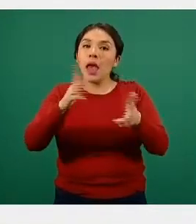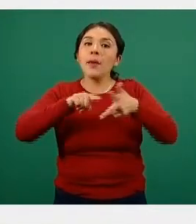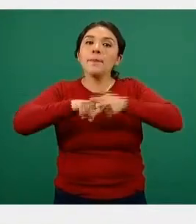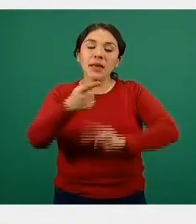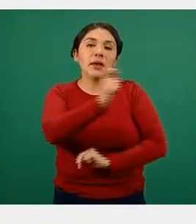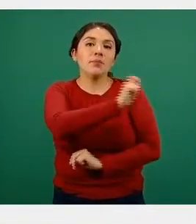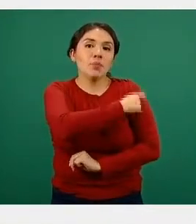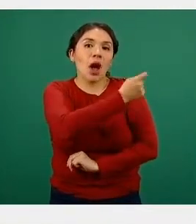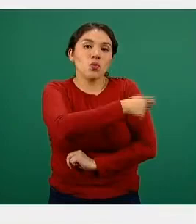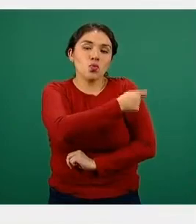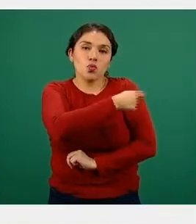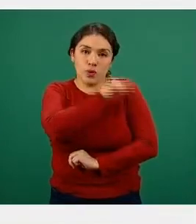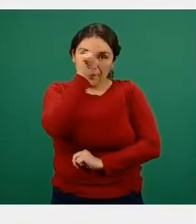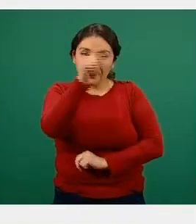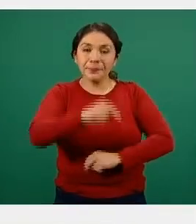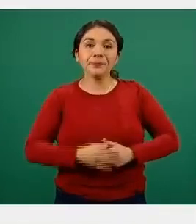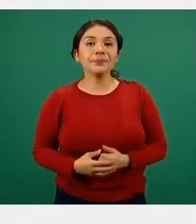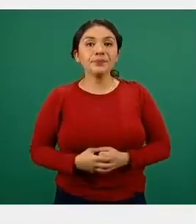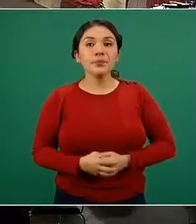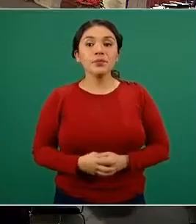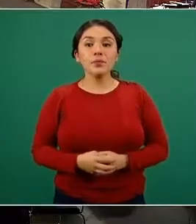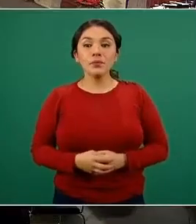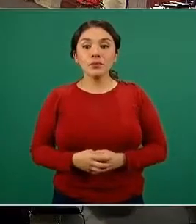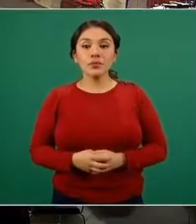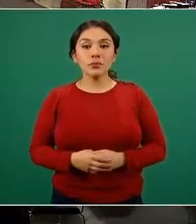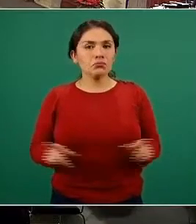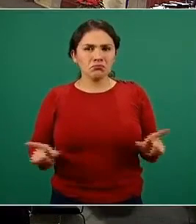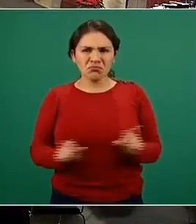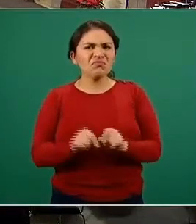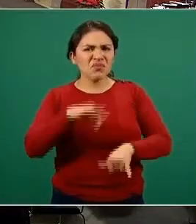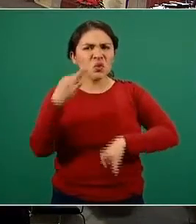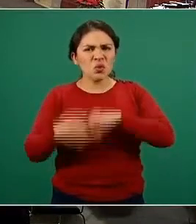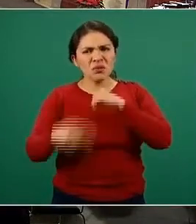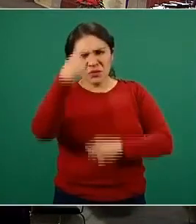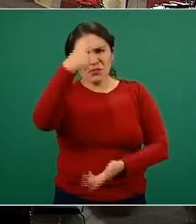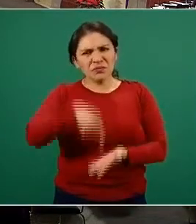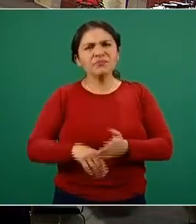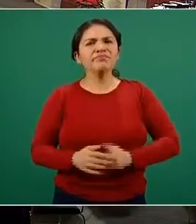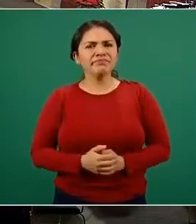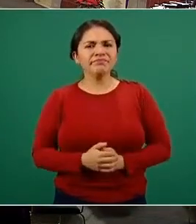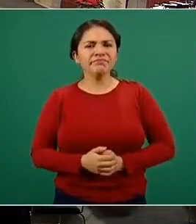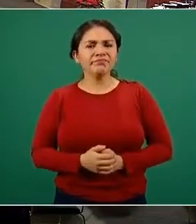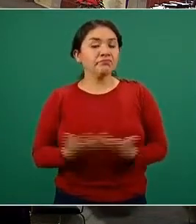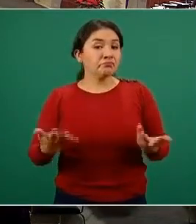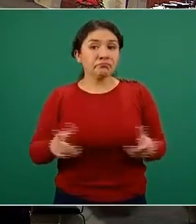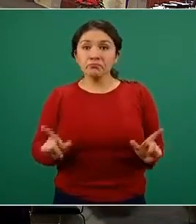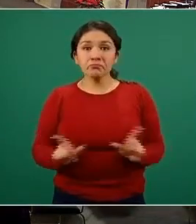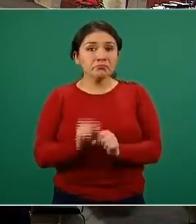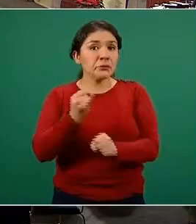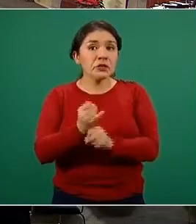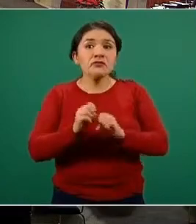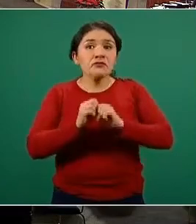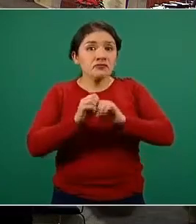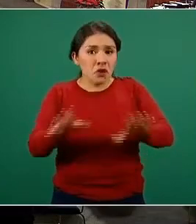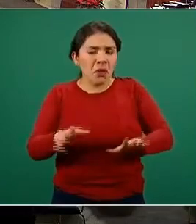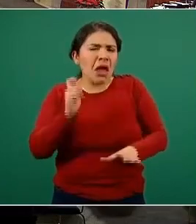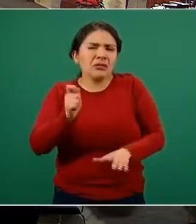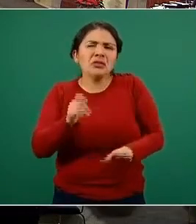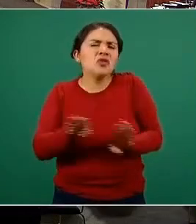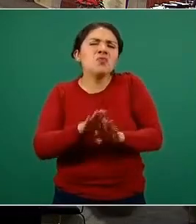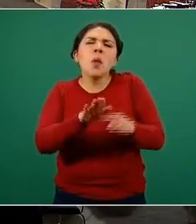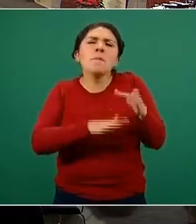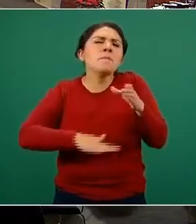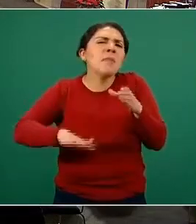aplicando las dosis. Me parece que esta es la última. Perfecto. Este es el informe, hasta ahorita es básico,